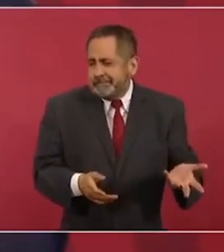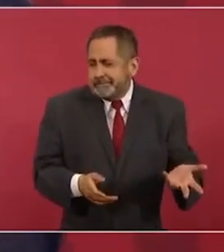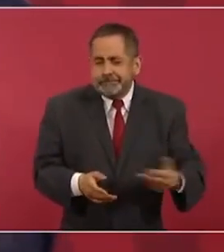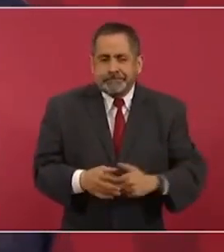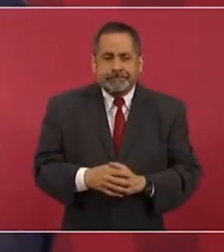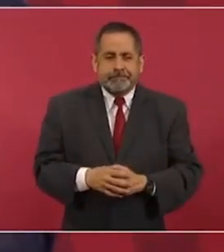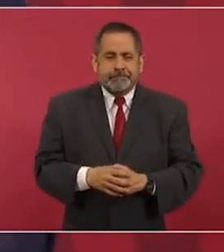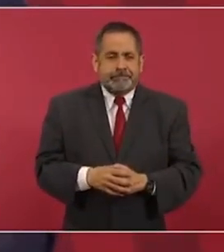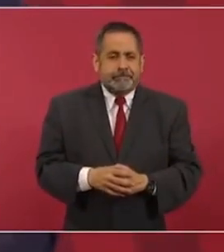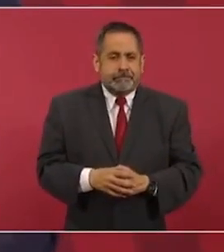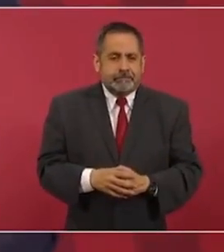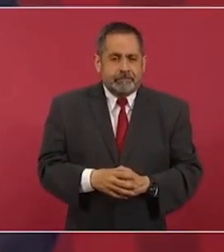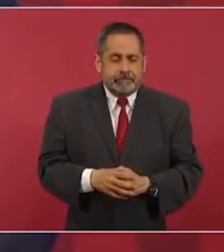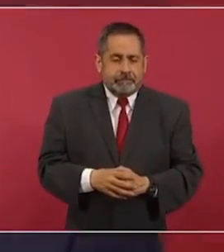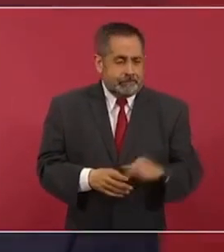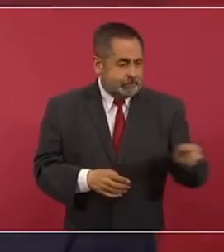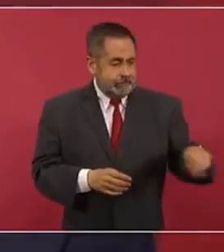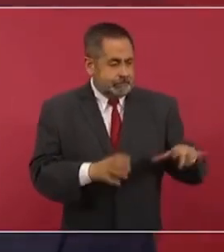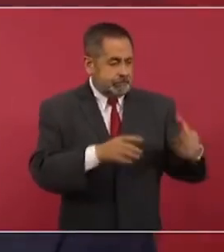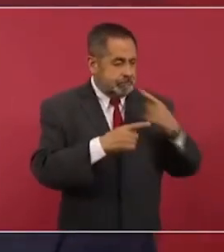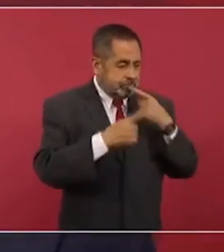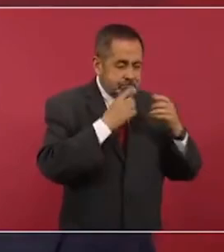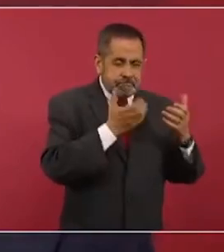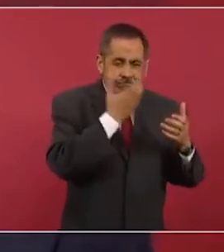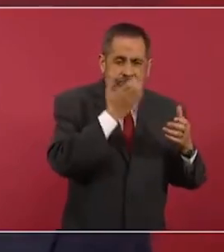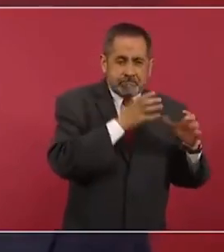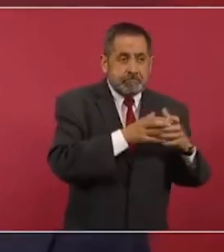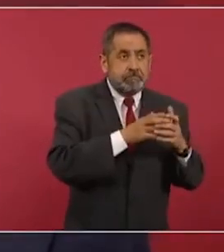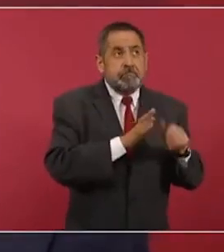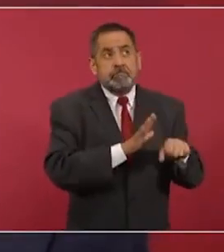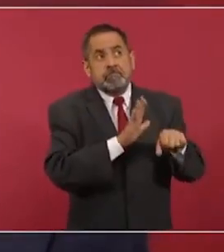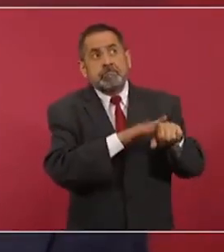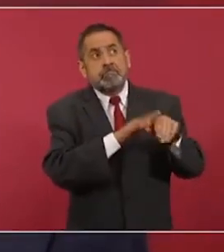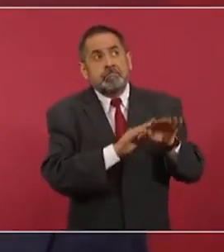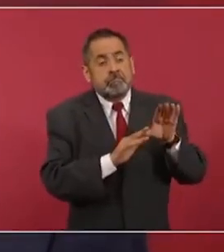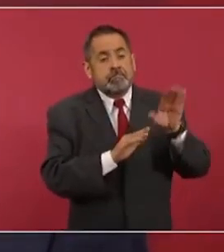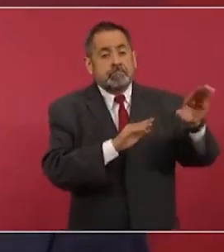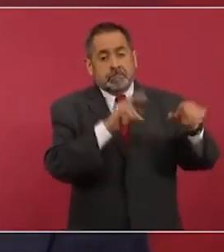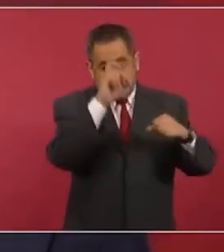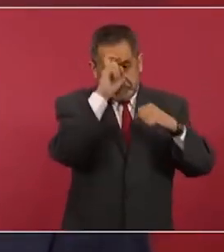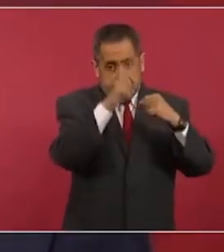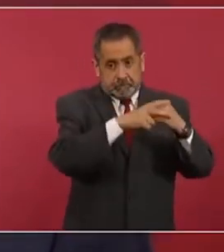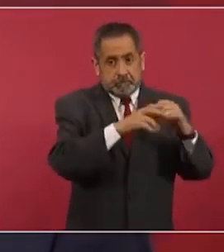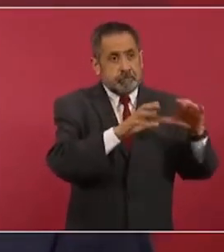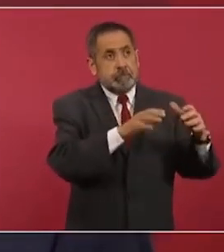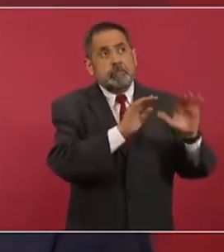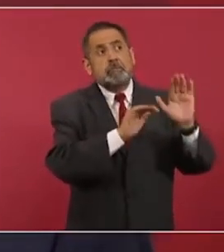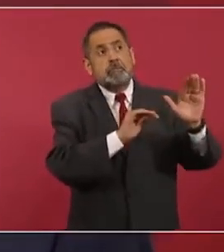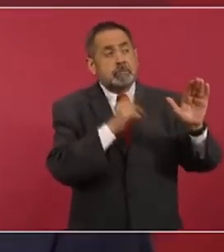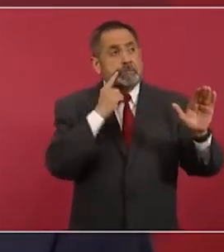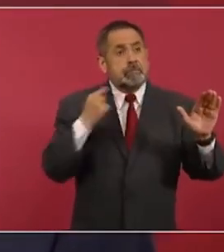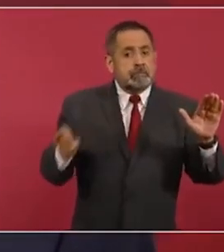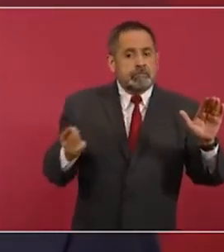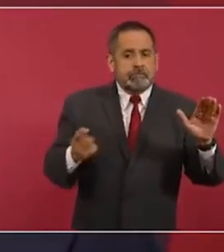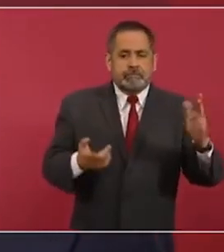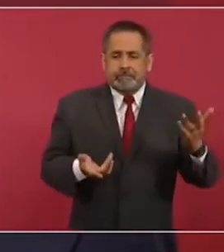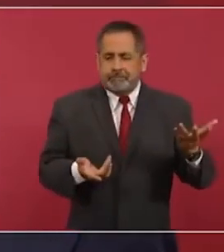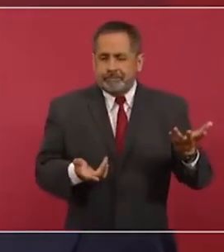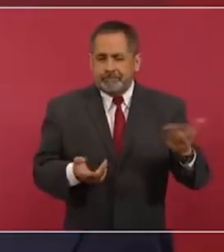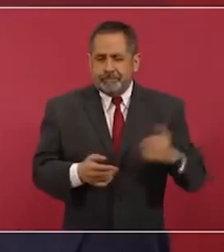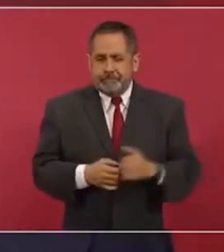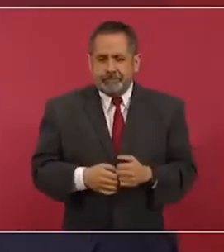conservadores de